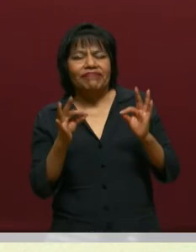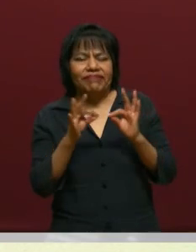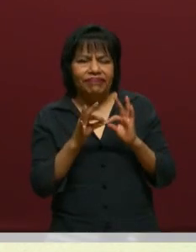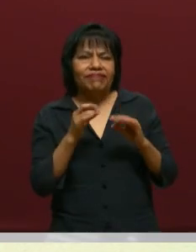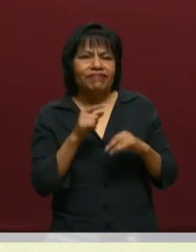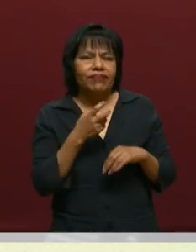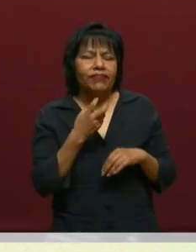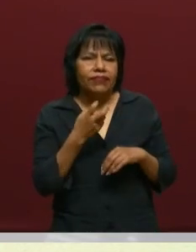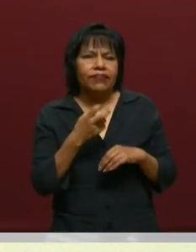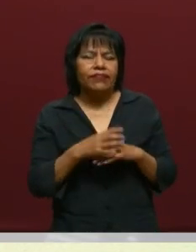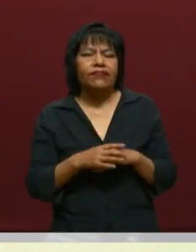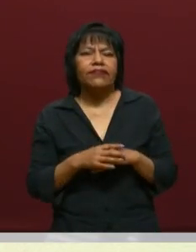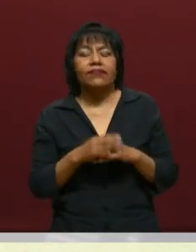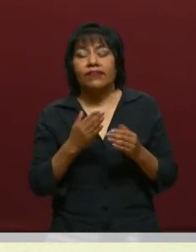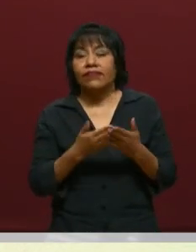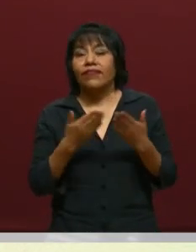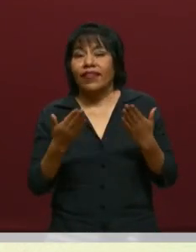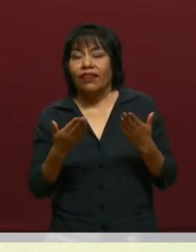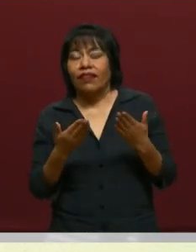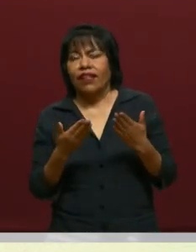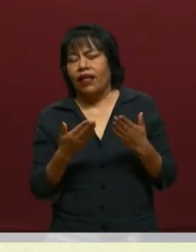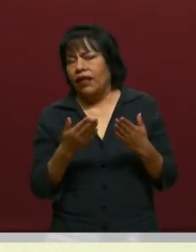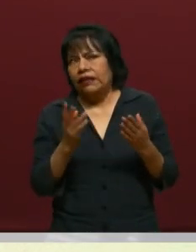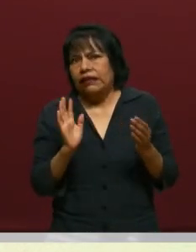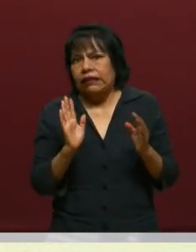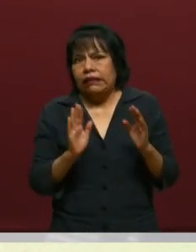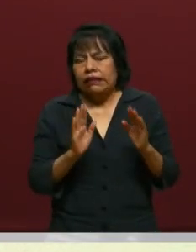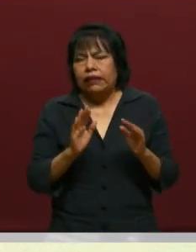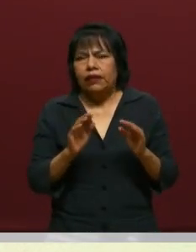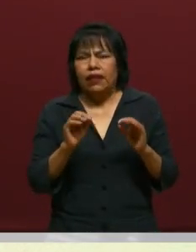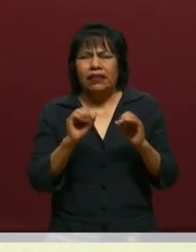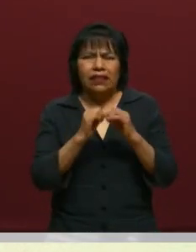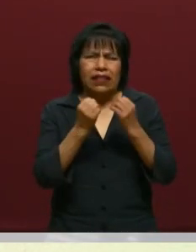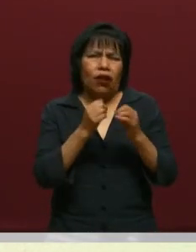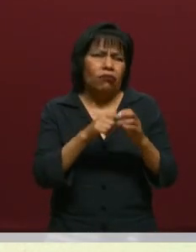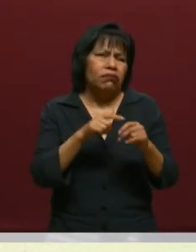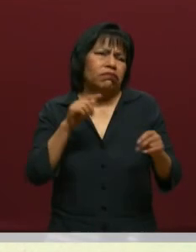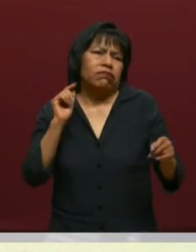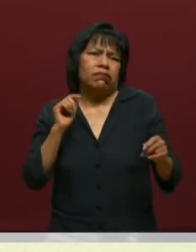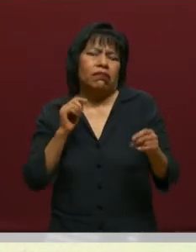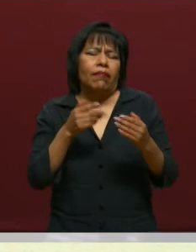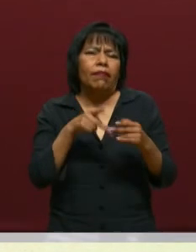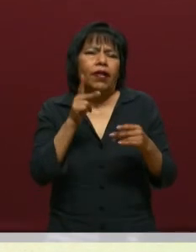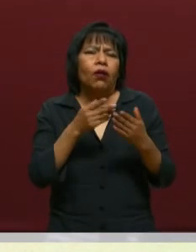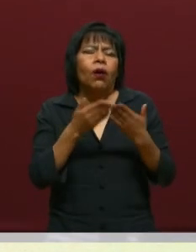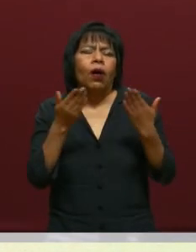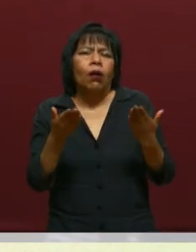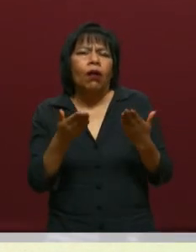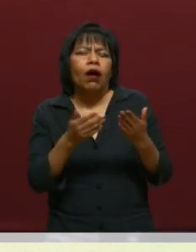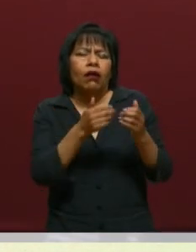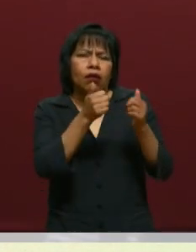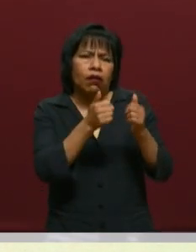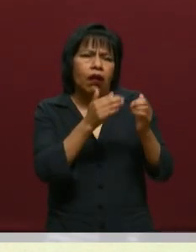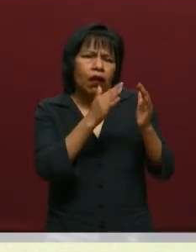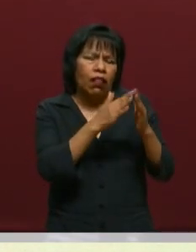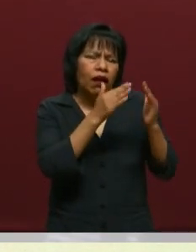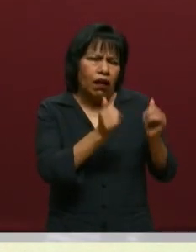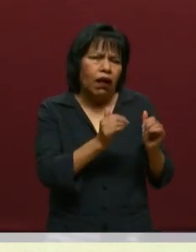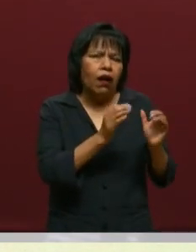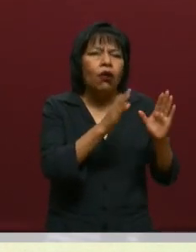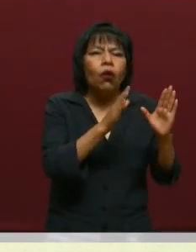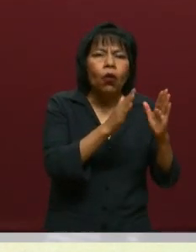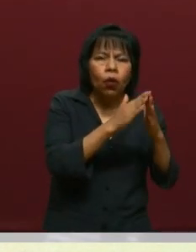contexto, porque bueno, pues ahora hemos tenido que salir de las aulas y a partir de donde estamos es como